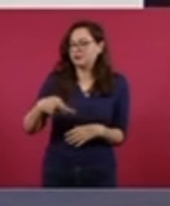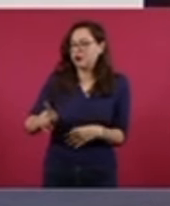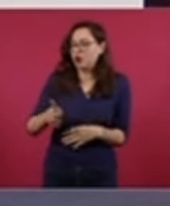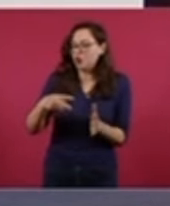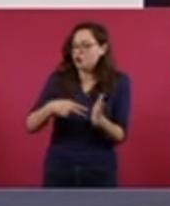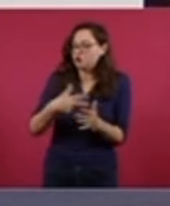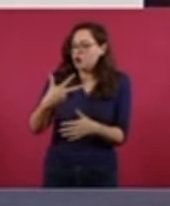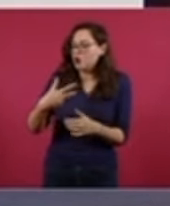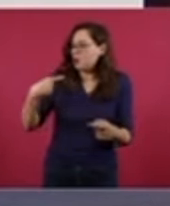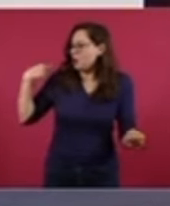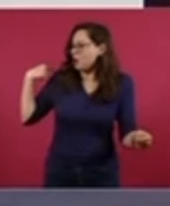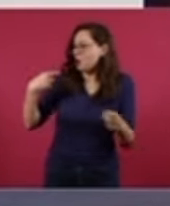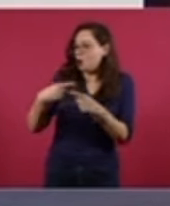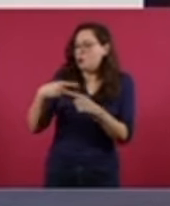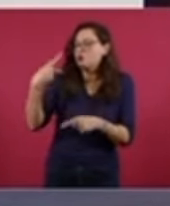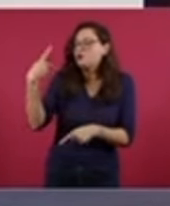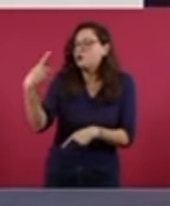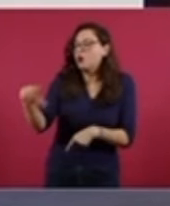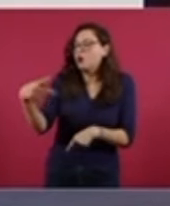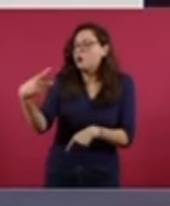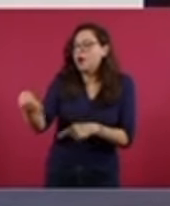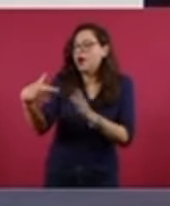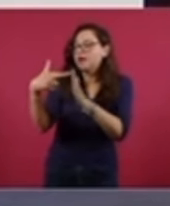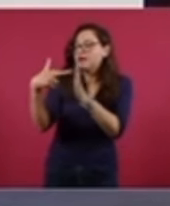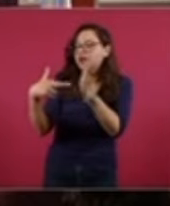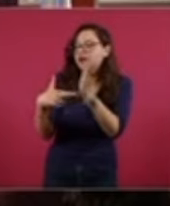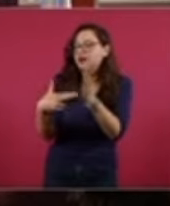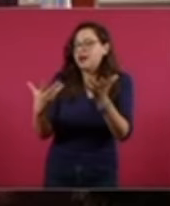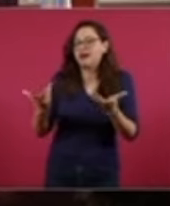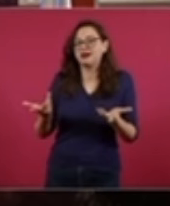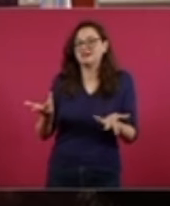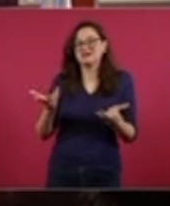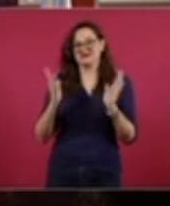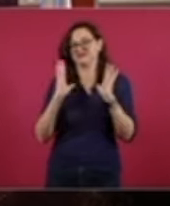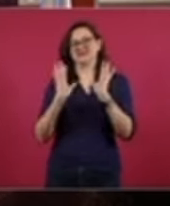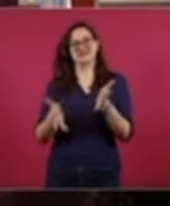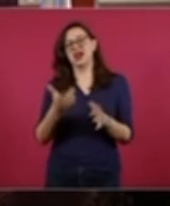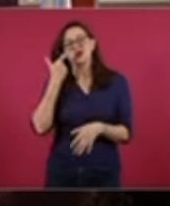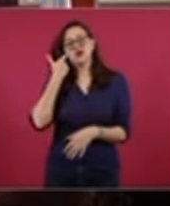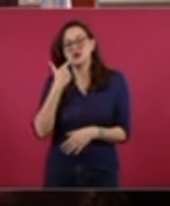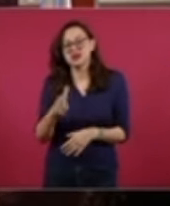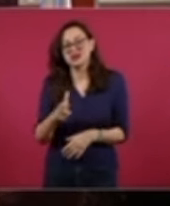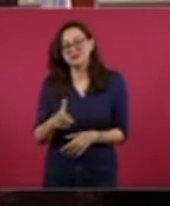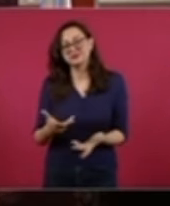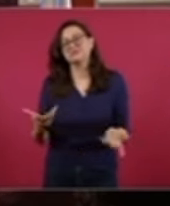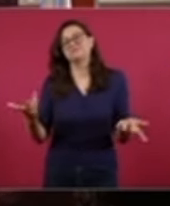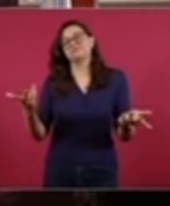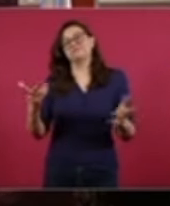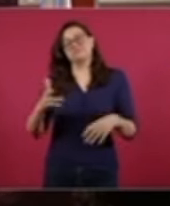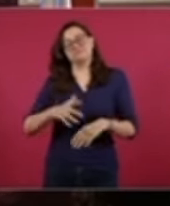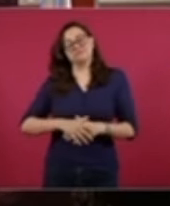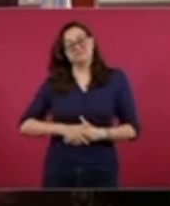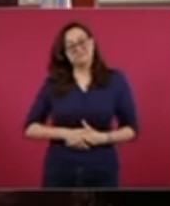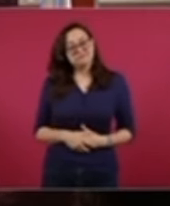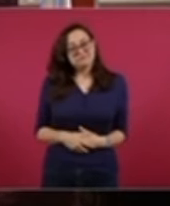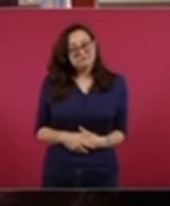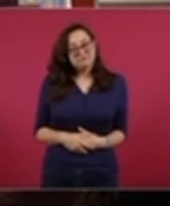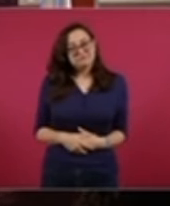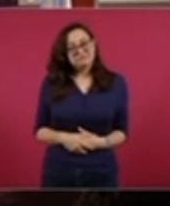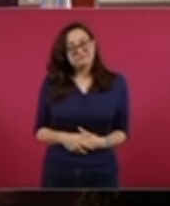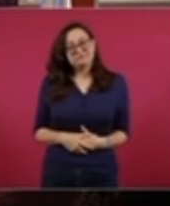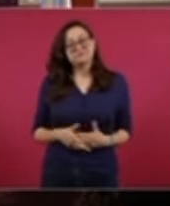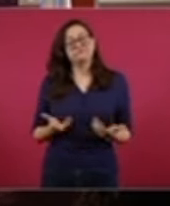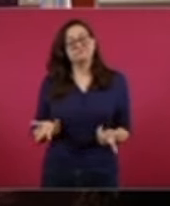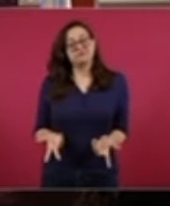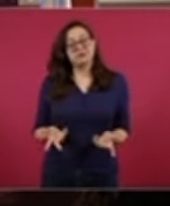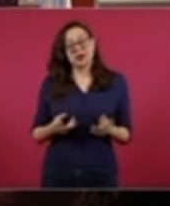coalición. Entonces, esto, presidente, era importante mencionarlo. Sería bueno también escuchar a la